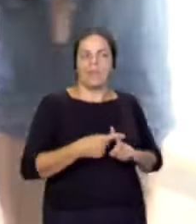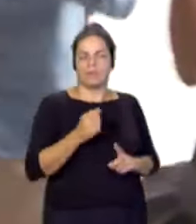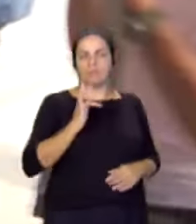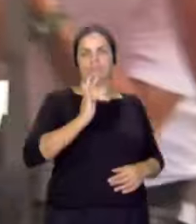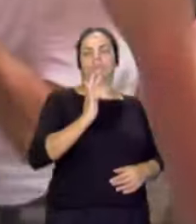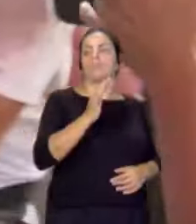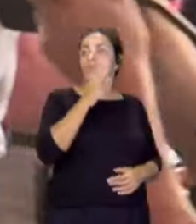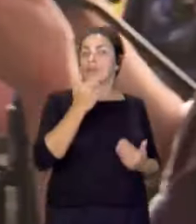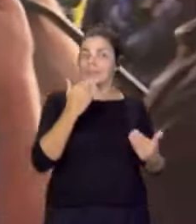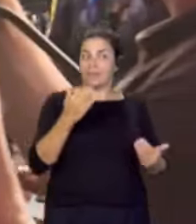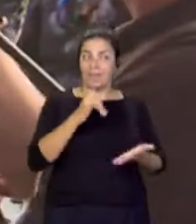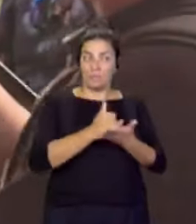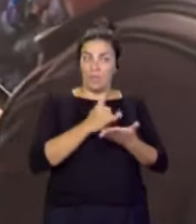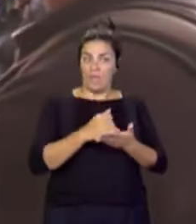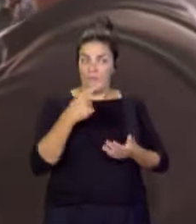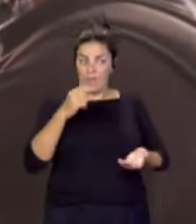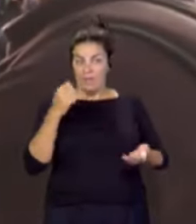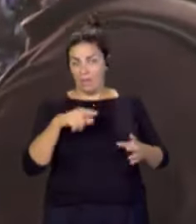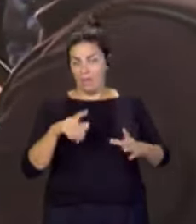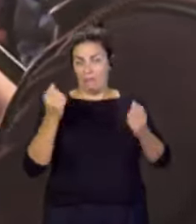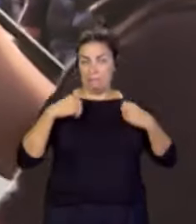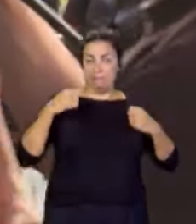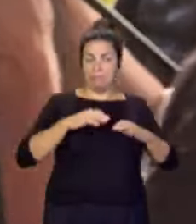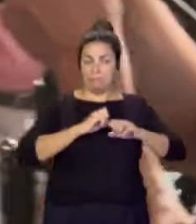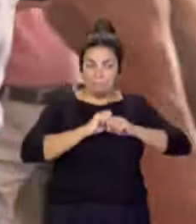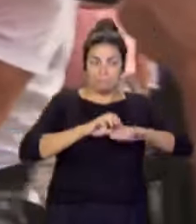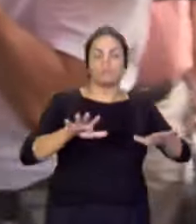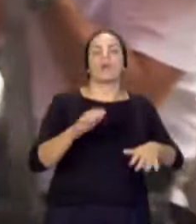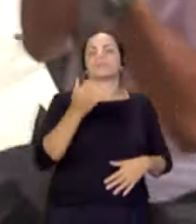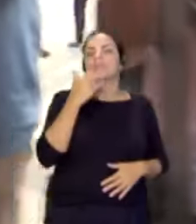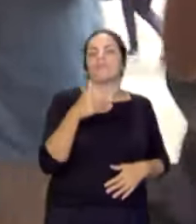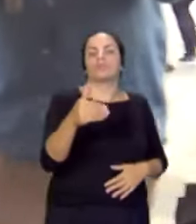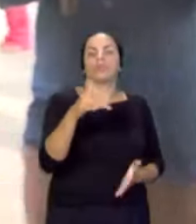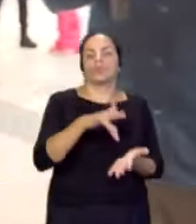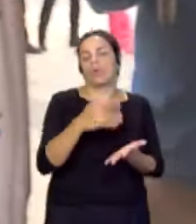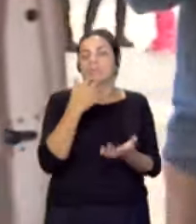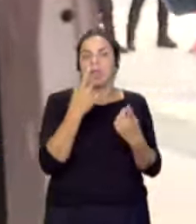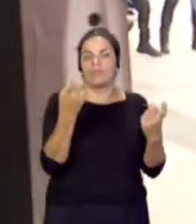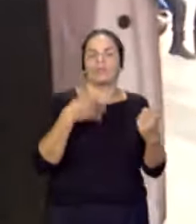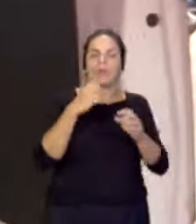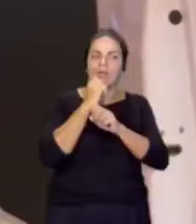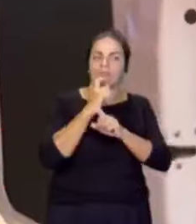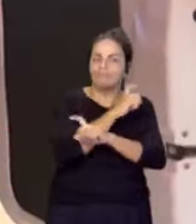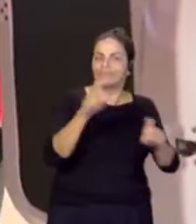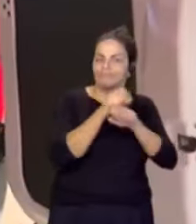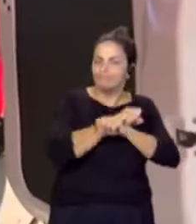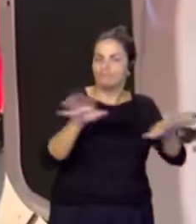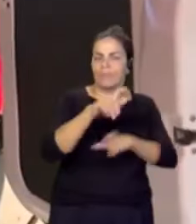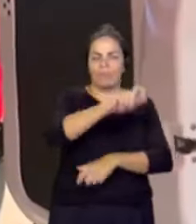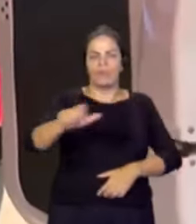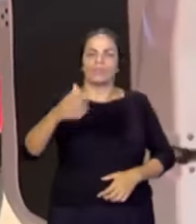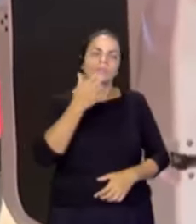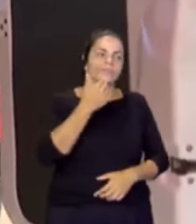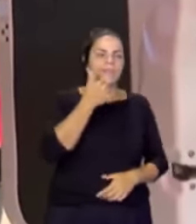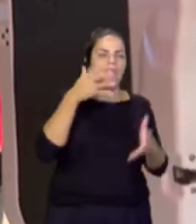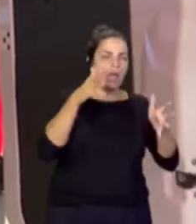que gracias a esto, en un momento dado, se le puede dar el aviso a la población de una recomendación, de una acción